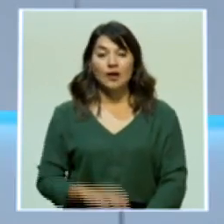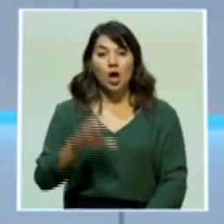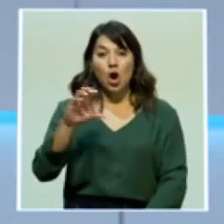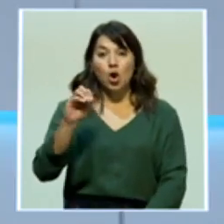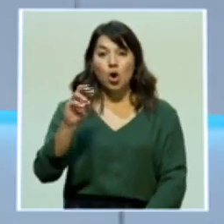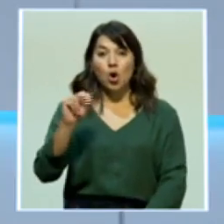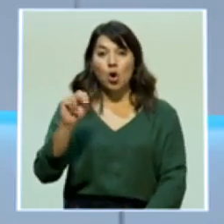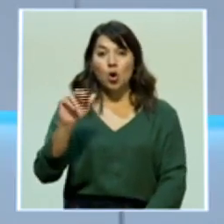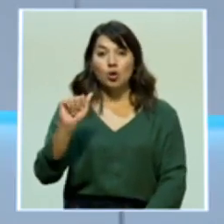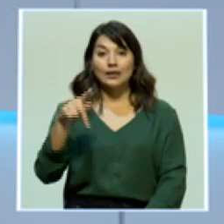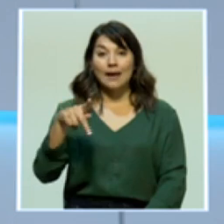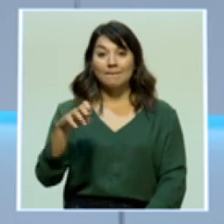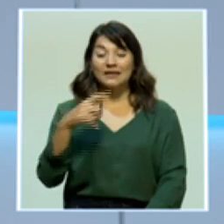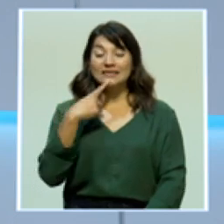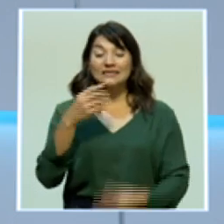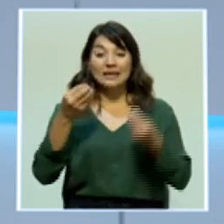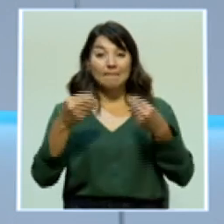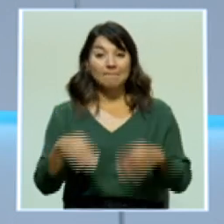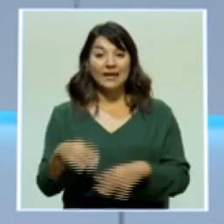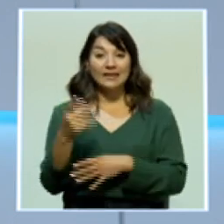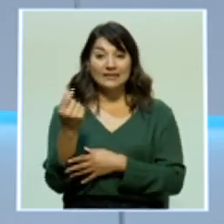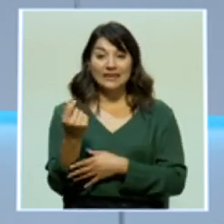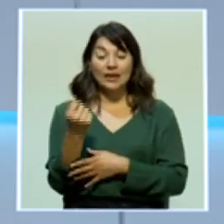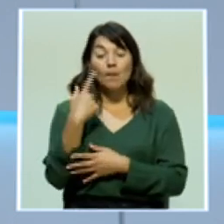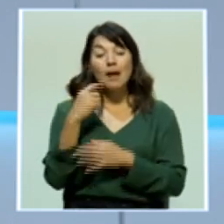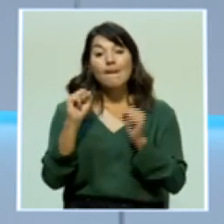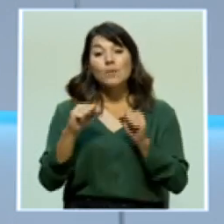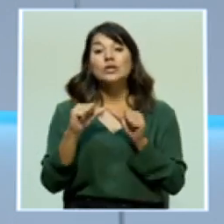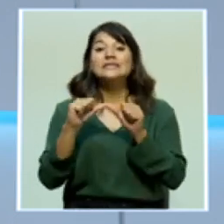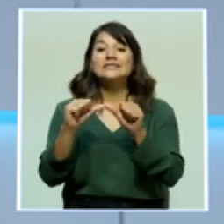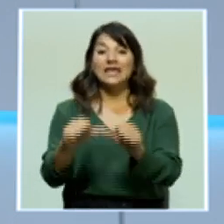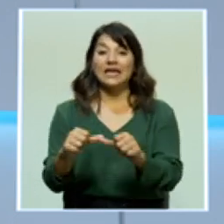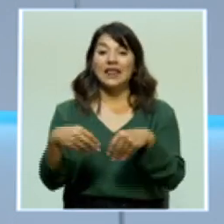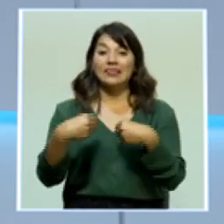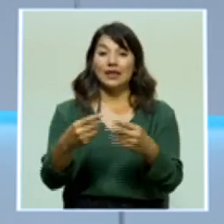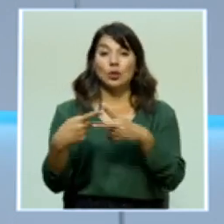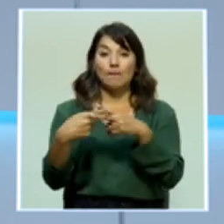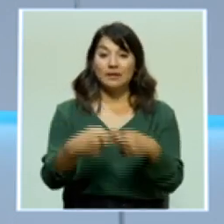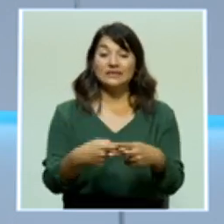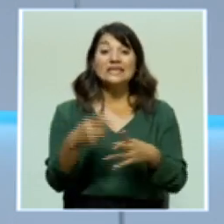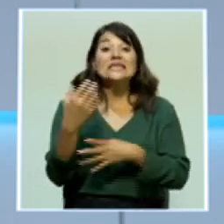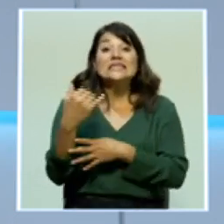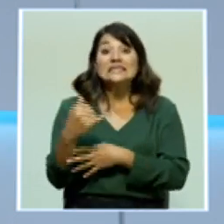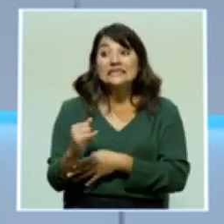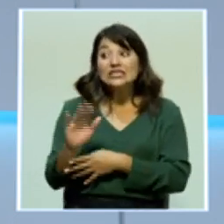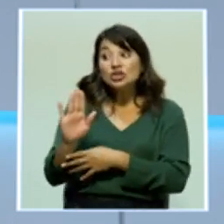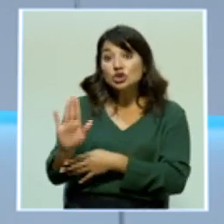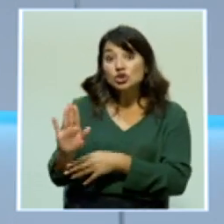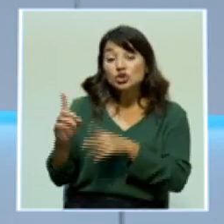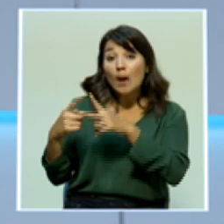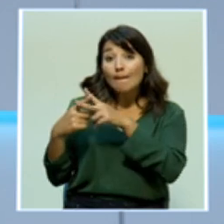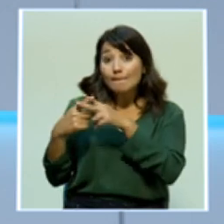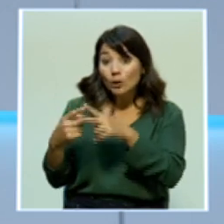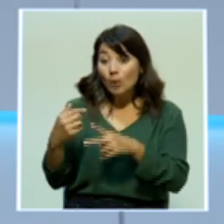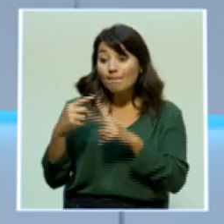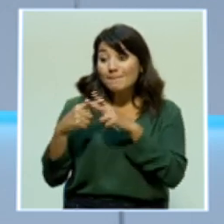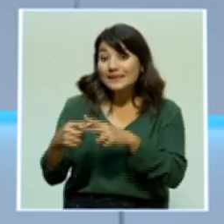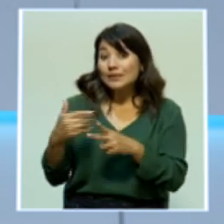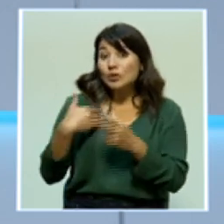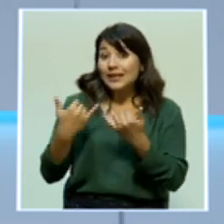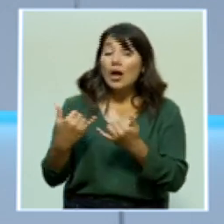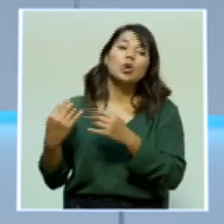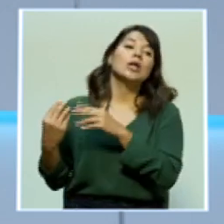CONAPE advierte que perderá liquidez para seguir operando si se ejecuta la venta de su cartera de crédito al Banco